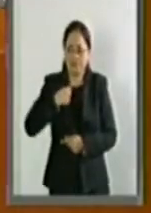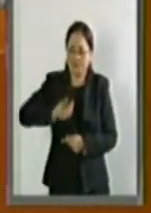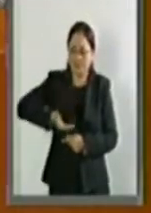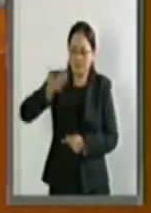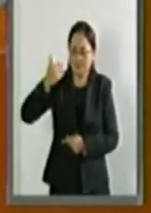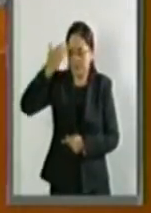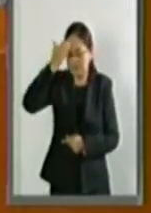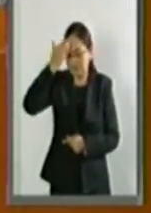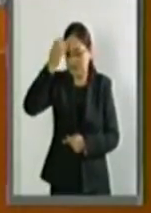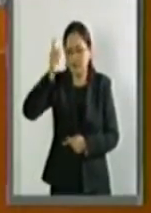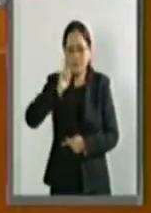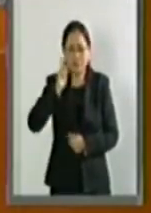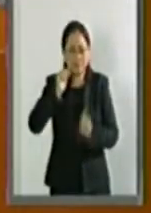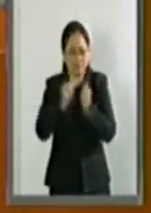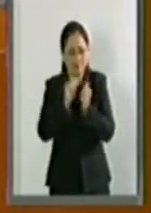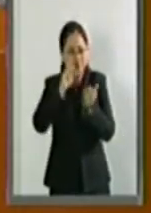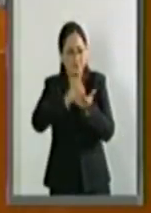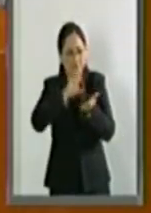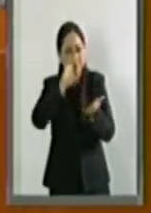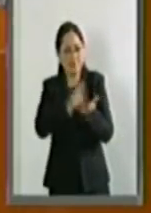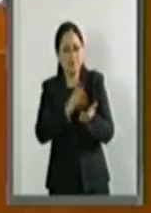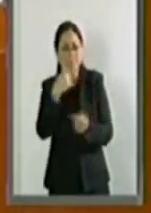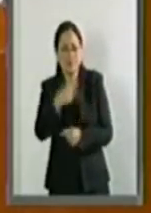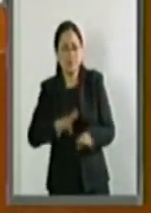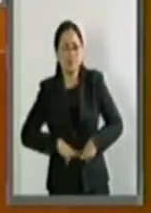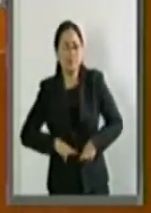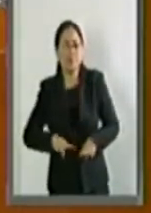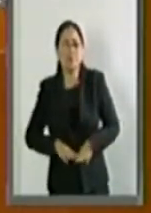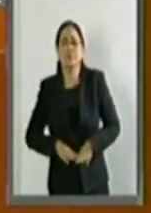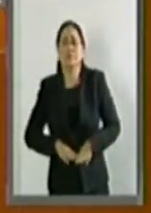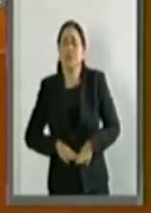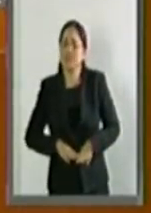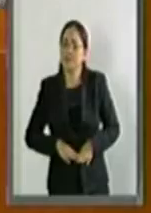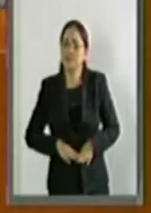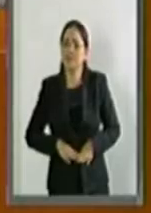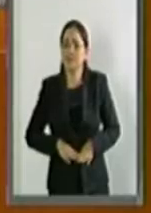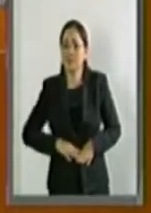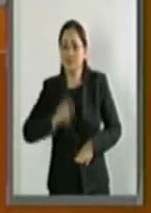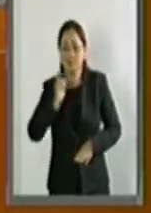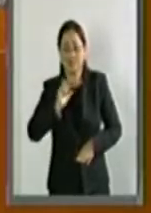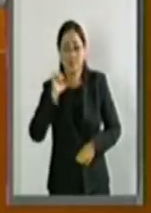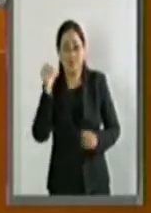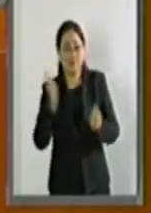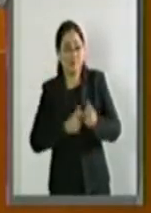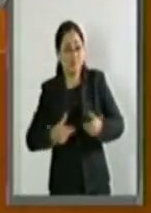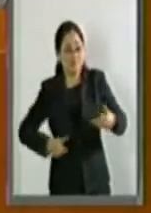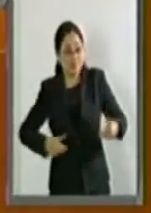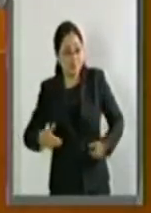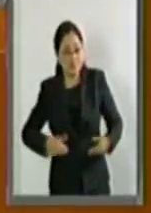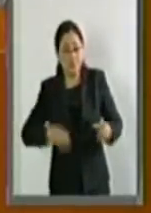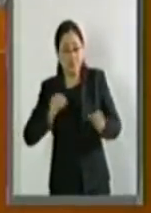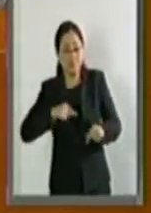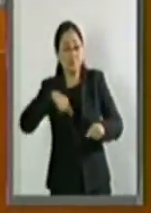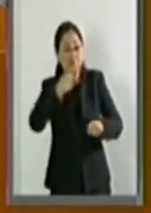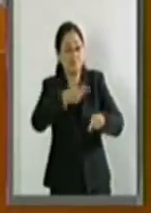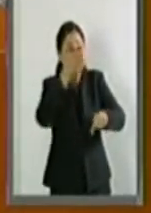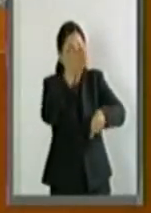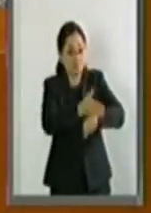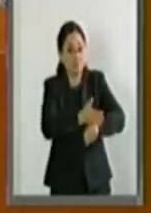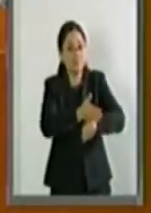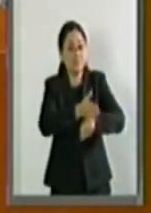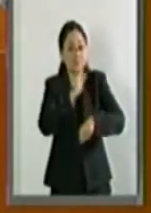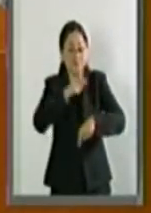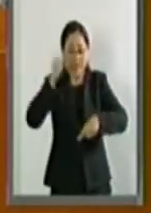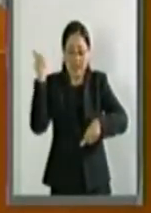con discapacidad que sus parejas, por ejemplo, cuando se molestan o las quieren castigar, les